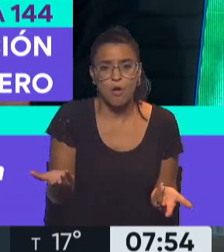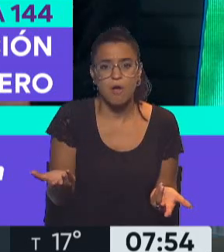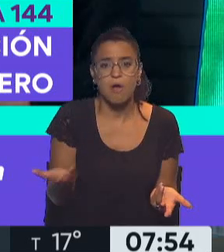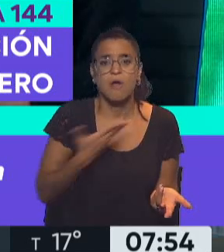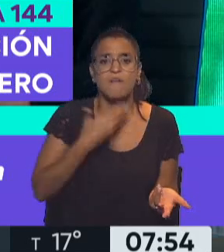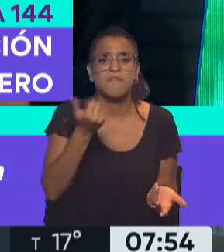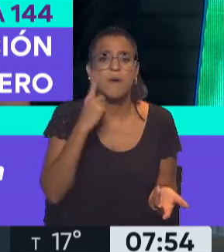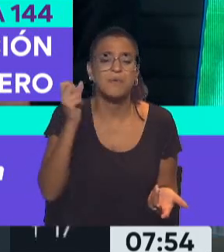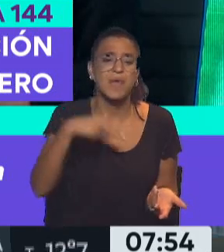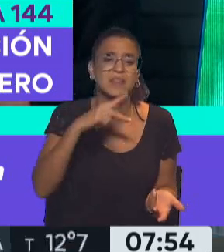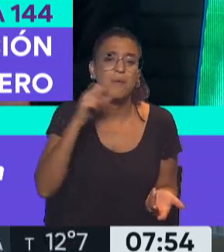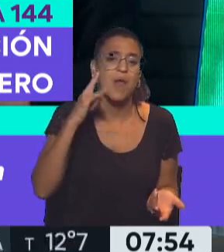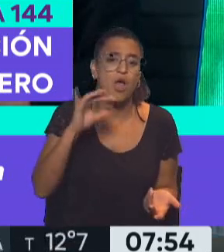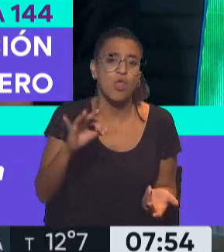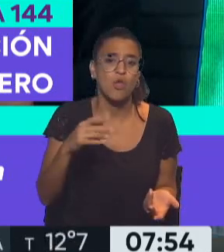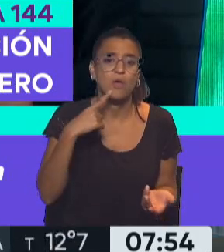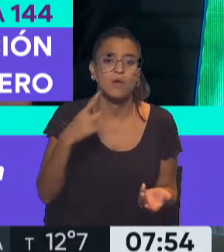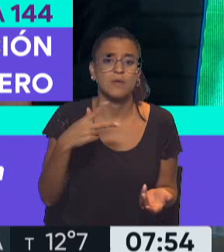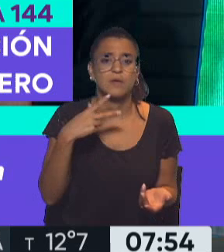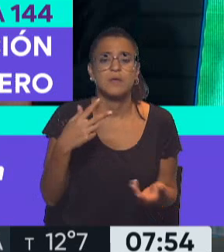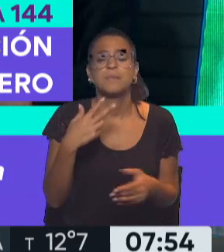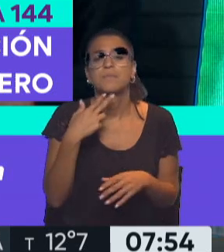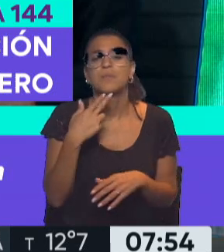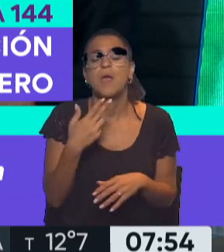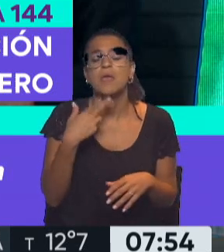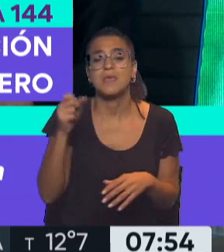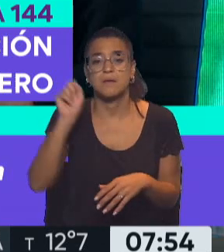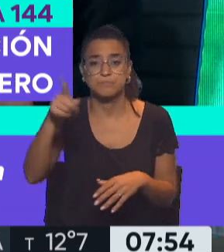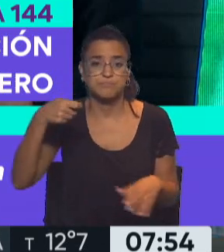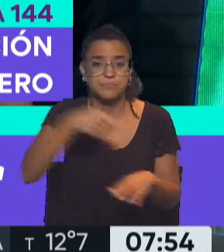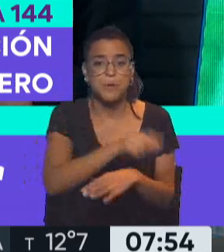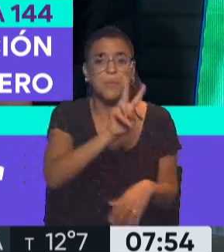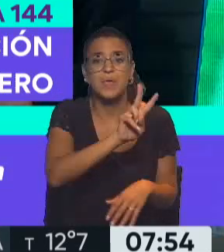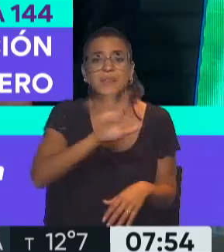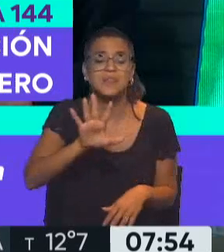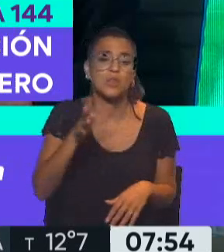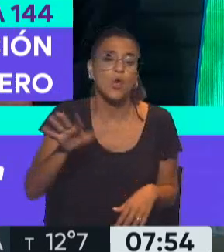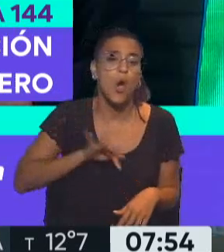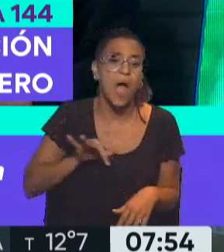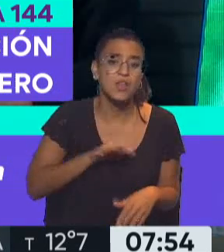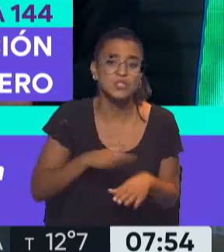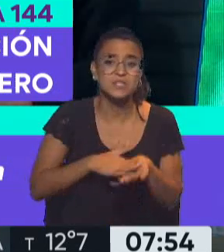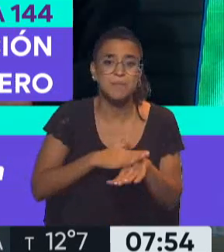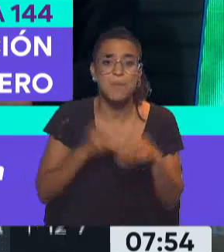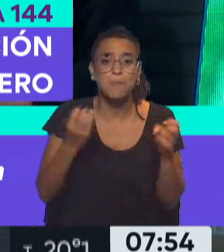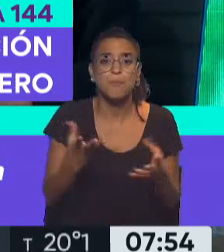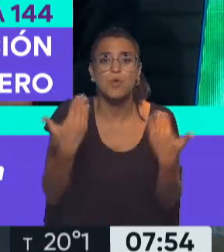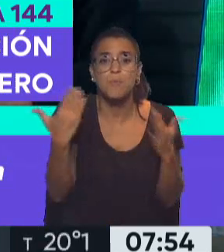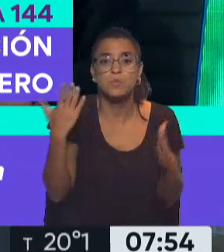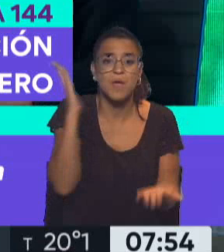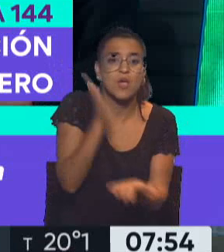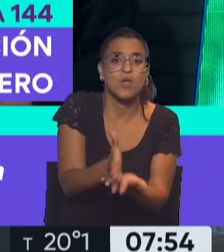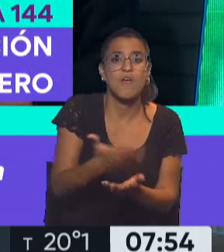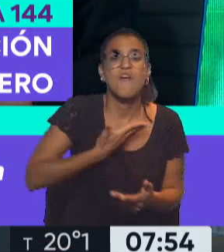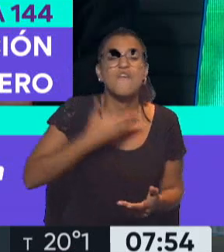Fabián Tablado por el asesinato de su hija por homicidio simple y a 20 y pico de años, en realidad, porque en ese momento justamente la posibilidad de condenarlo